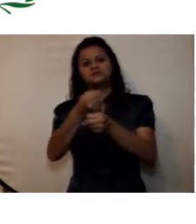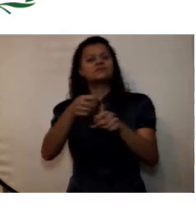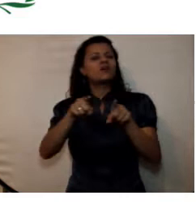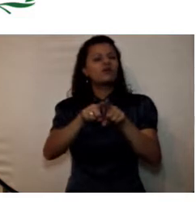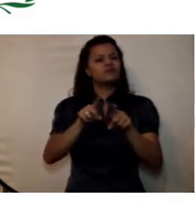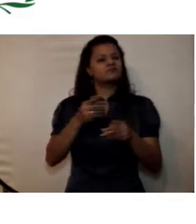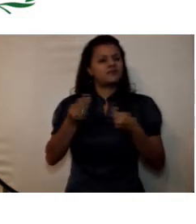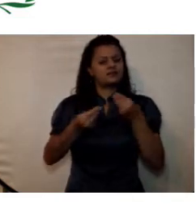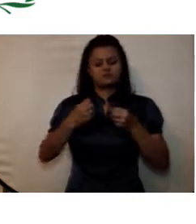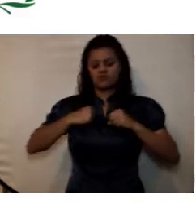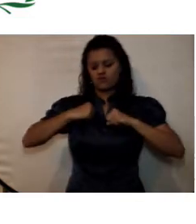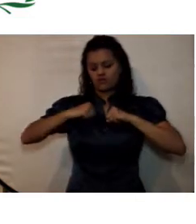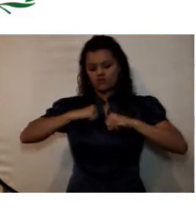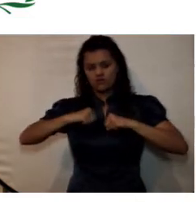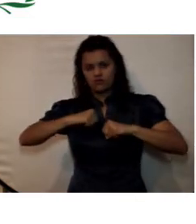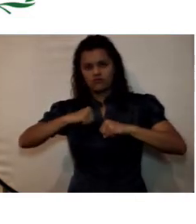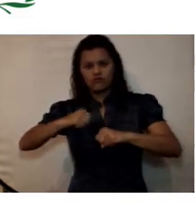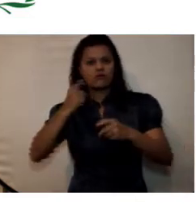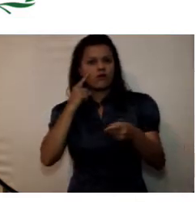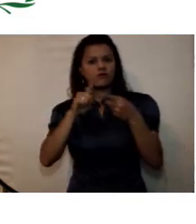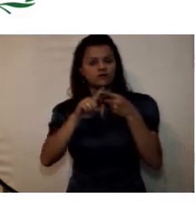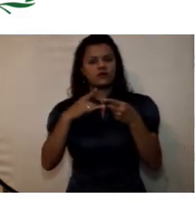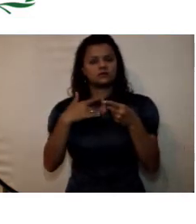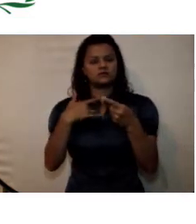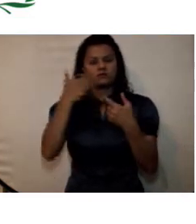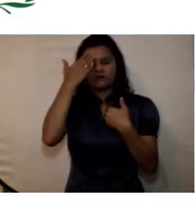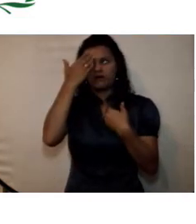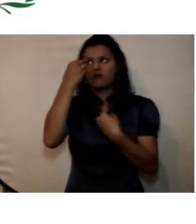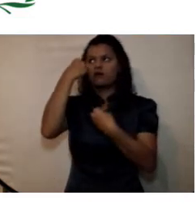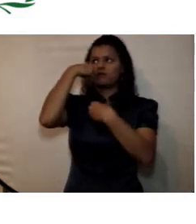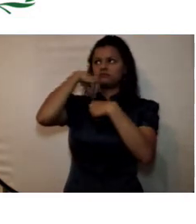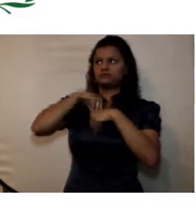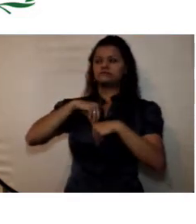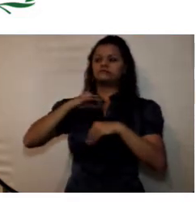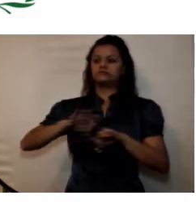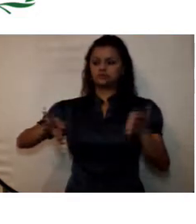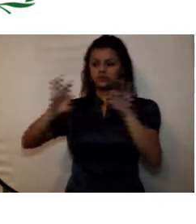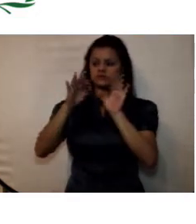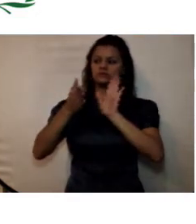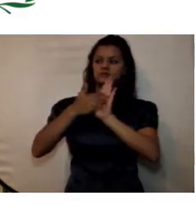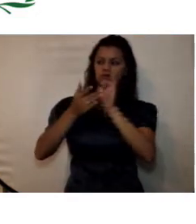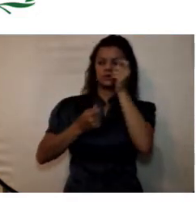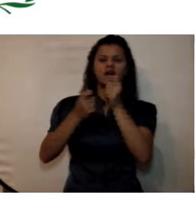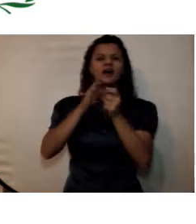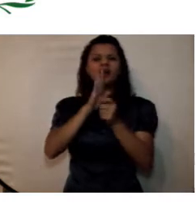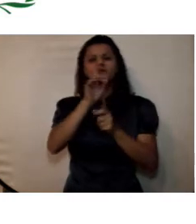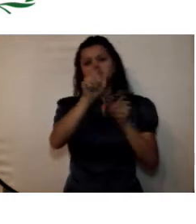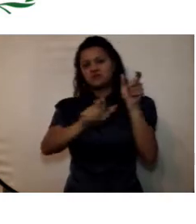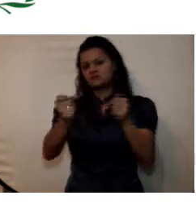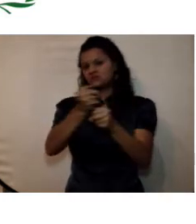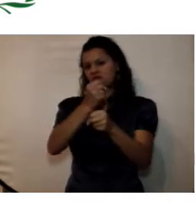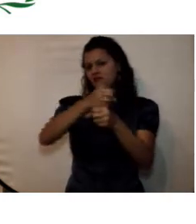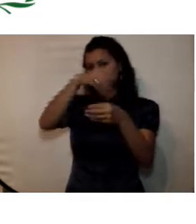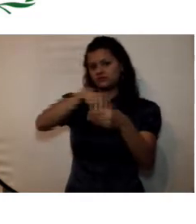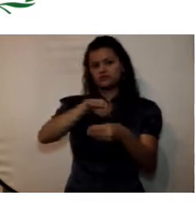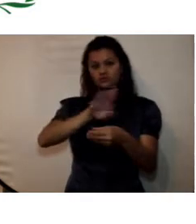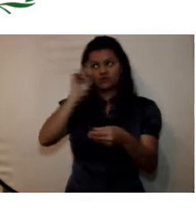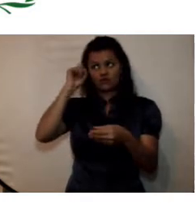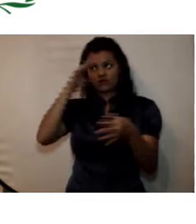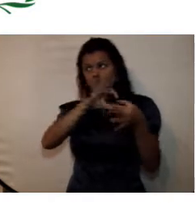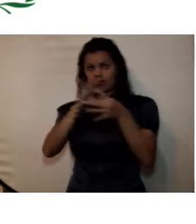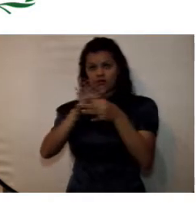interiorización de la cultura de rendición de cuentas en los servidores públicos y en los ciudadanos. Componente de evaluación.